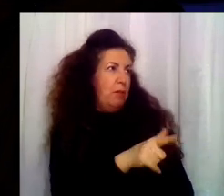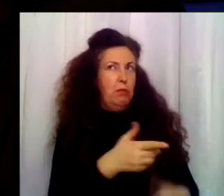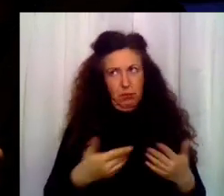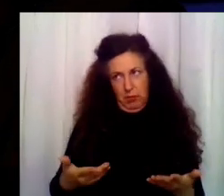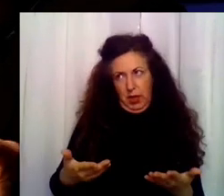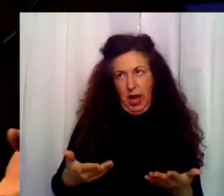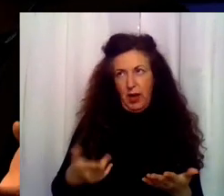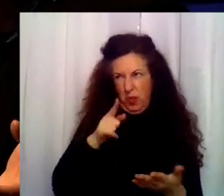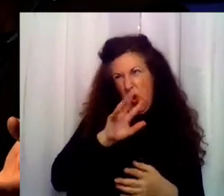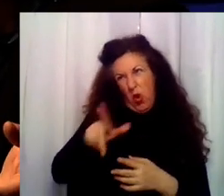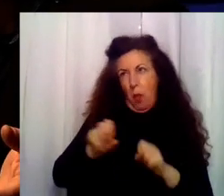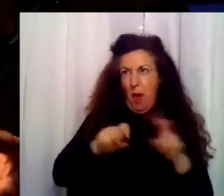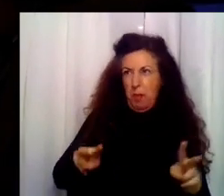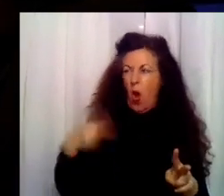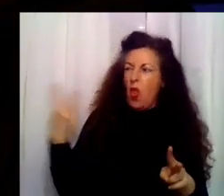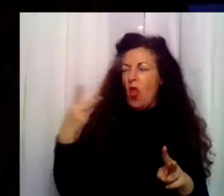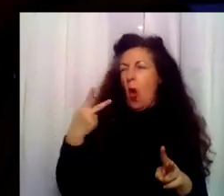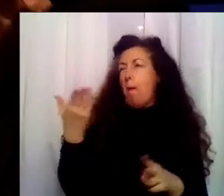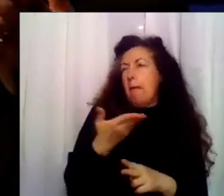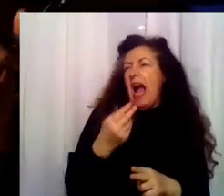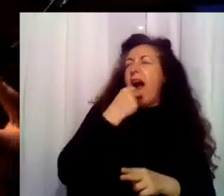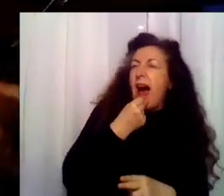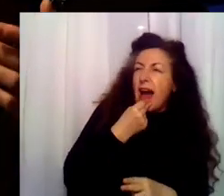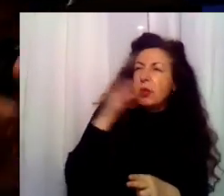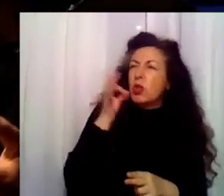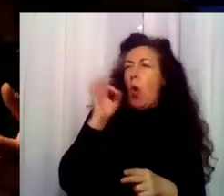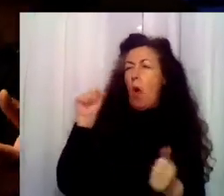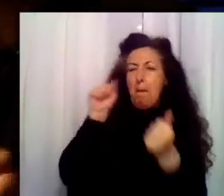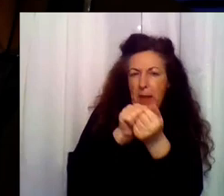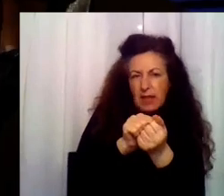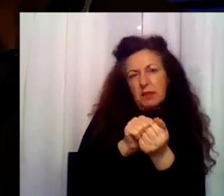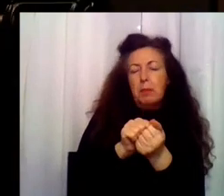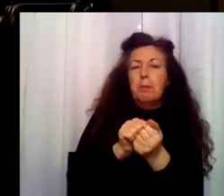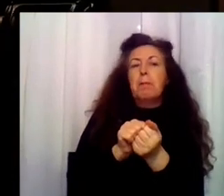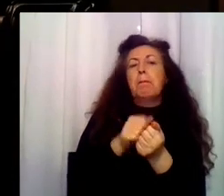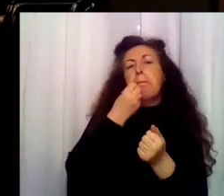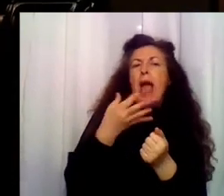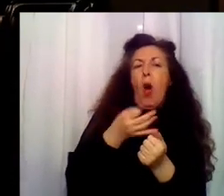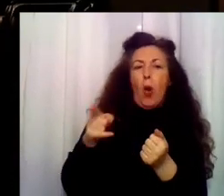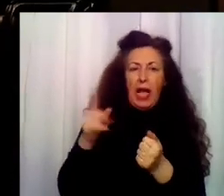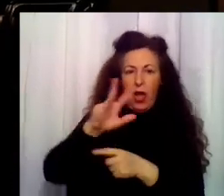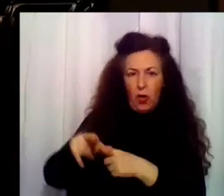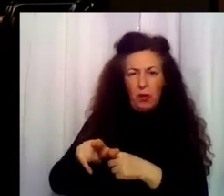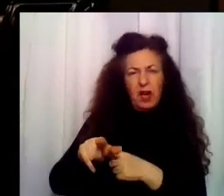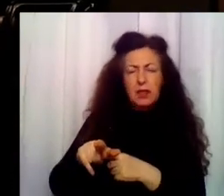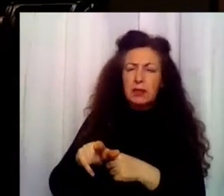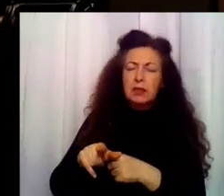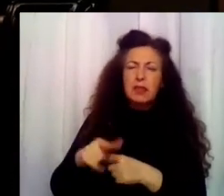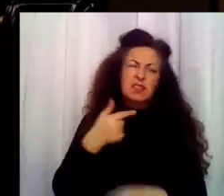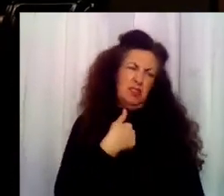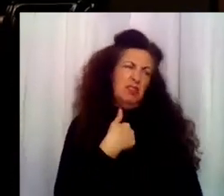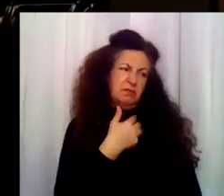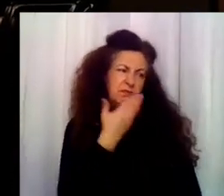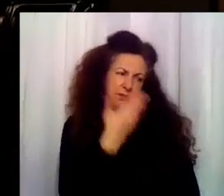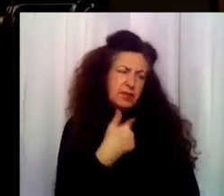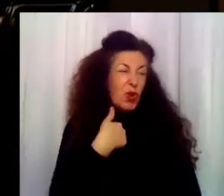cara a un árbitro, a que robes. Hay muchos padres que habrían hecho lo mismo que yo. Me da miedo el niño y vivir ahora con